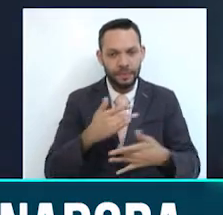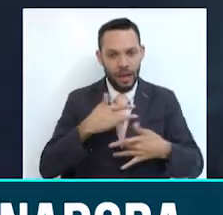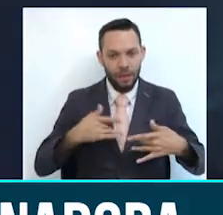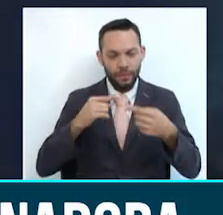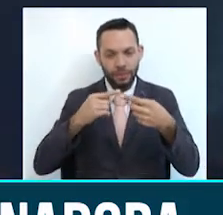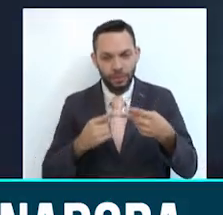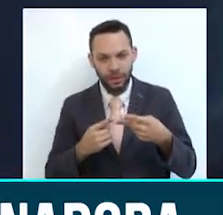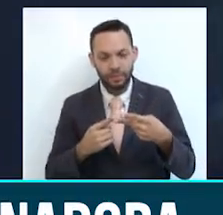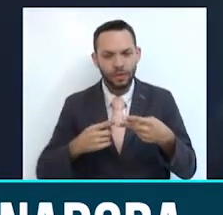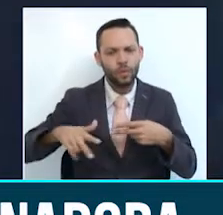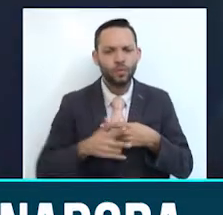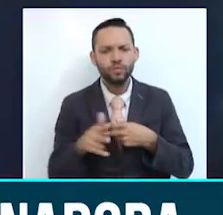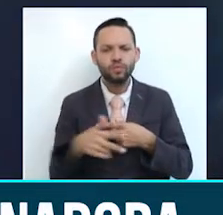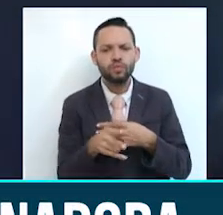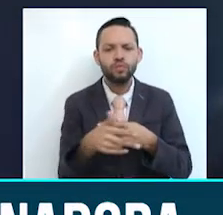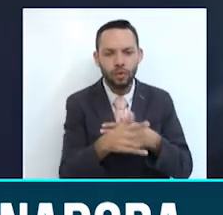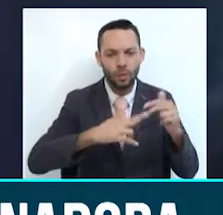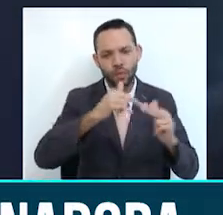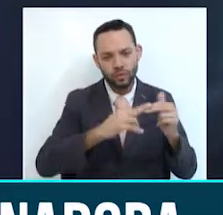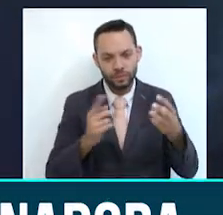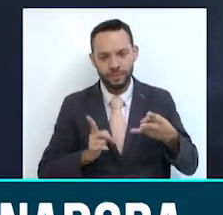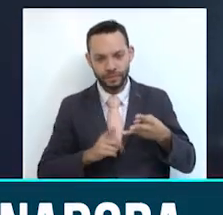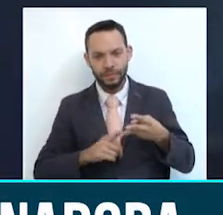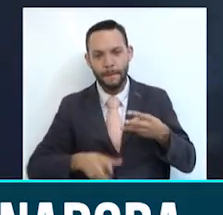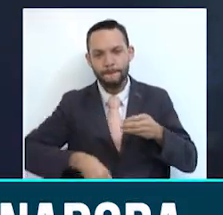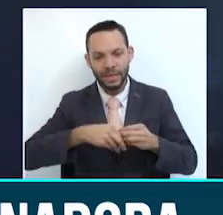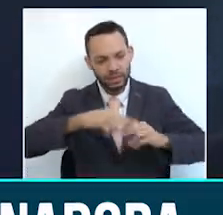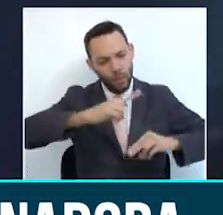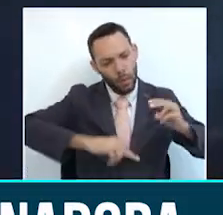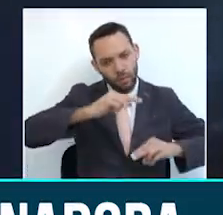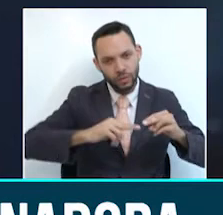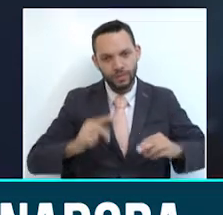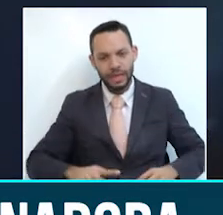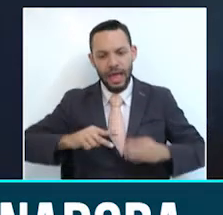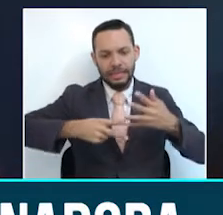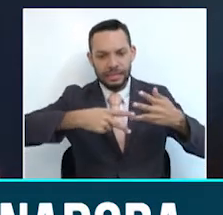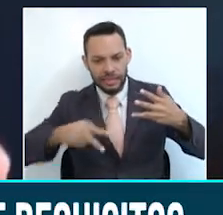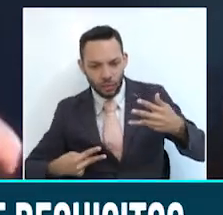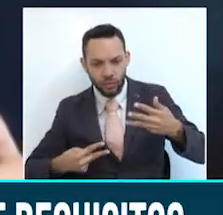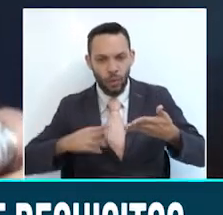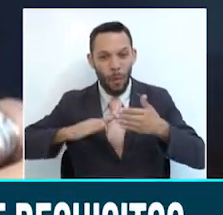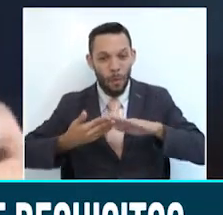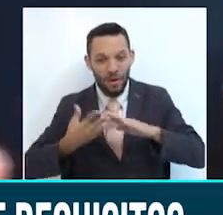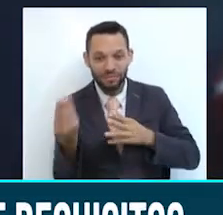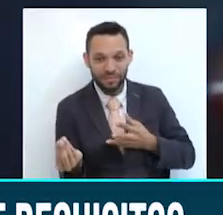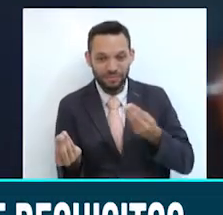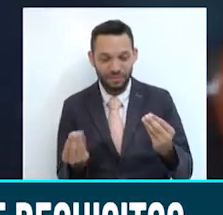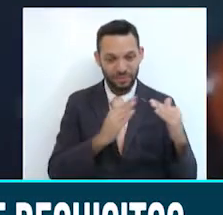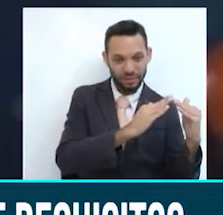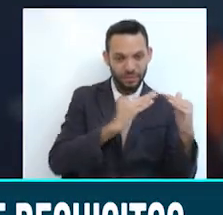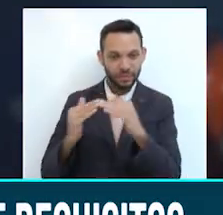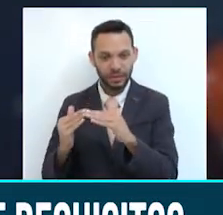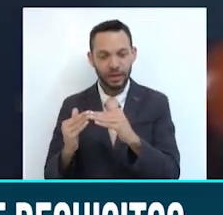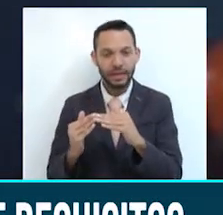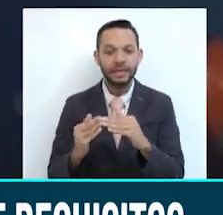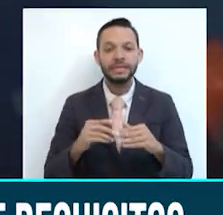recuperación de vías en los 12 municipios del Quindío y la construcción de dos centros de desarrollo comunitario en Quimbaya y Calarcá. El